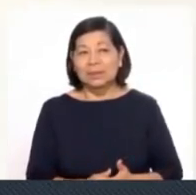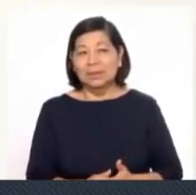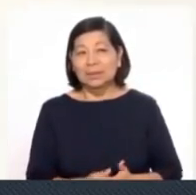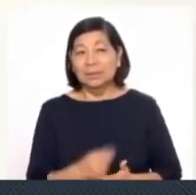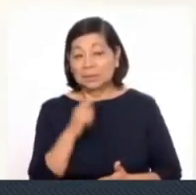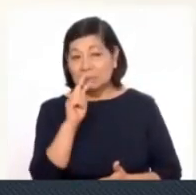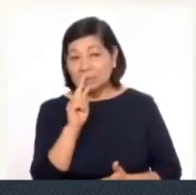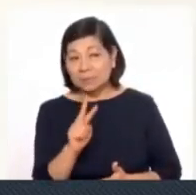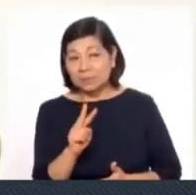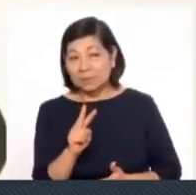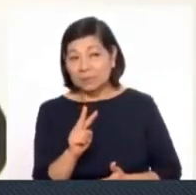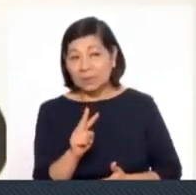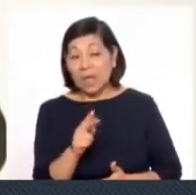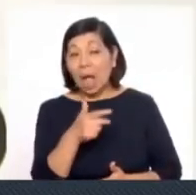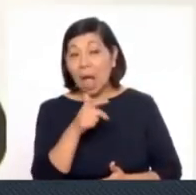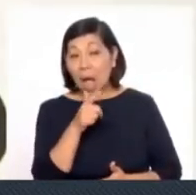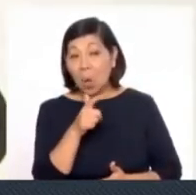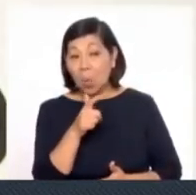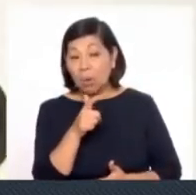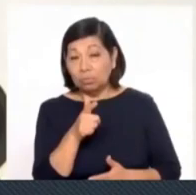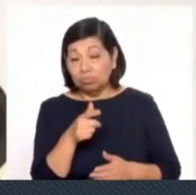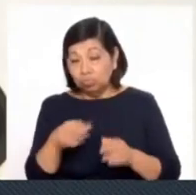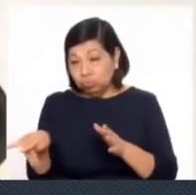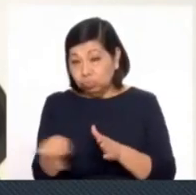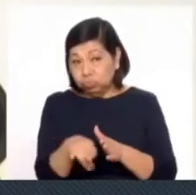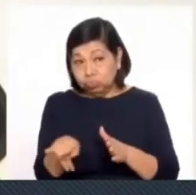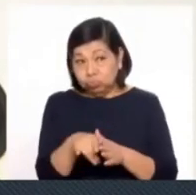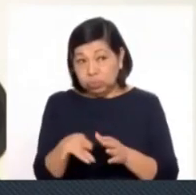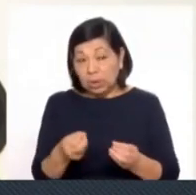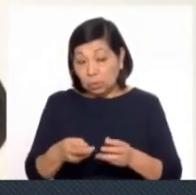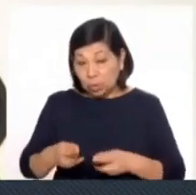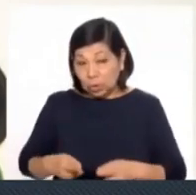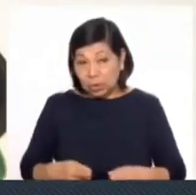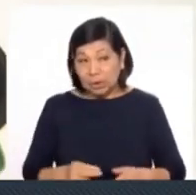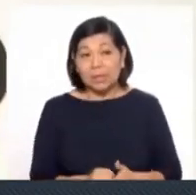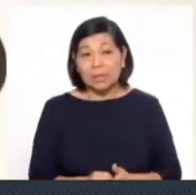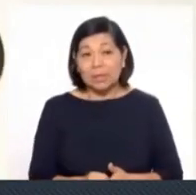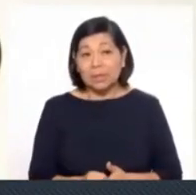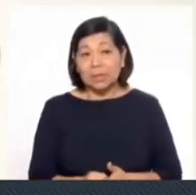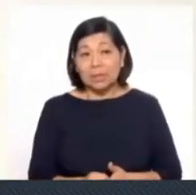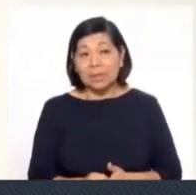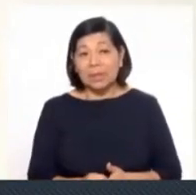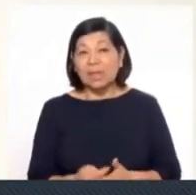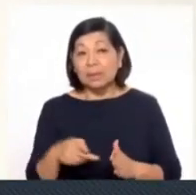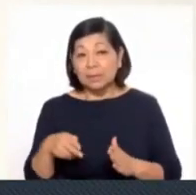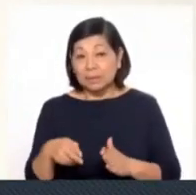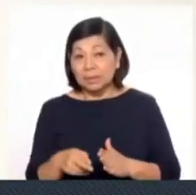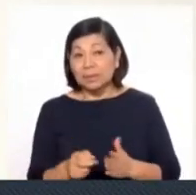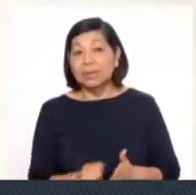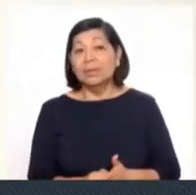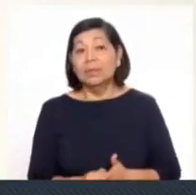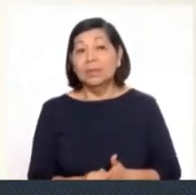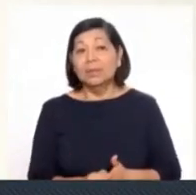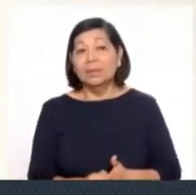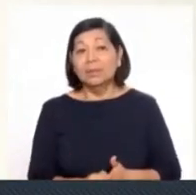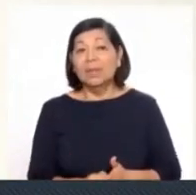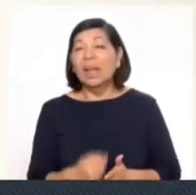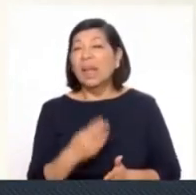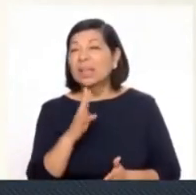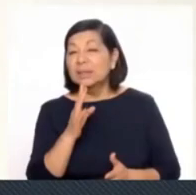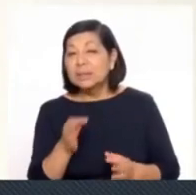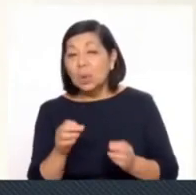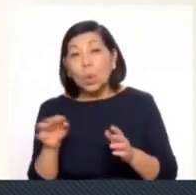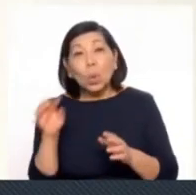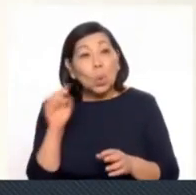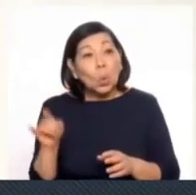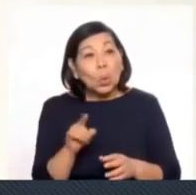Primero, un sensor de agua que va a detectar el nivel del agua del río, una pantalla LCD que nos muestra mediante palabras lo que detecta el